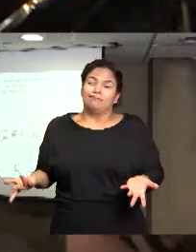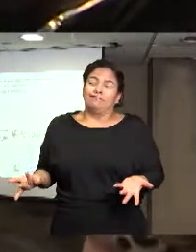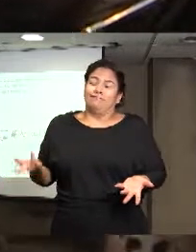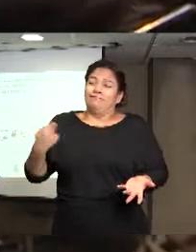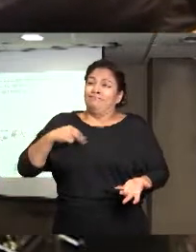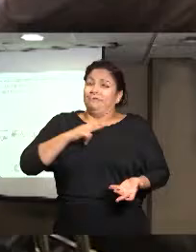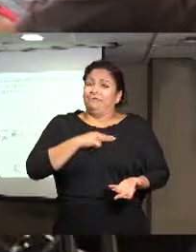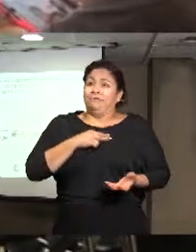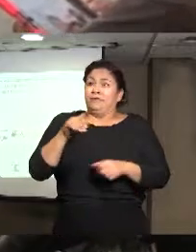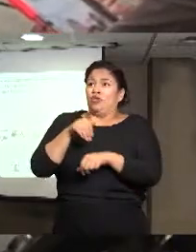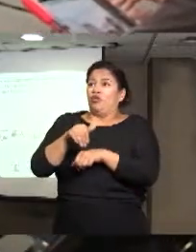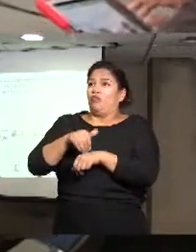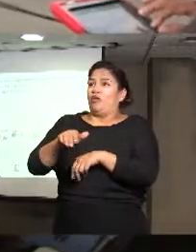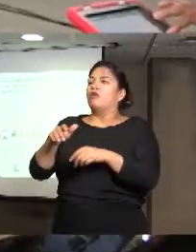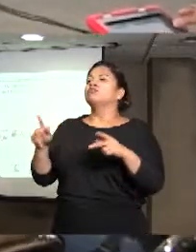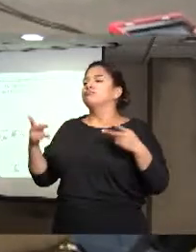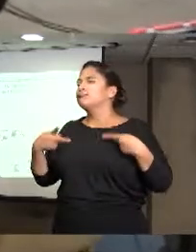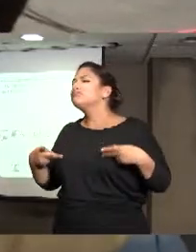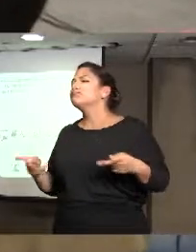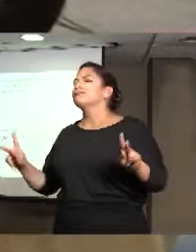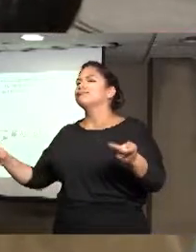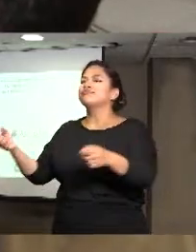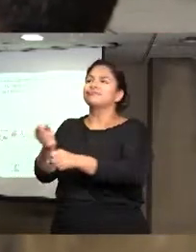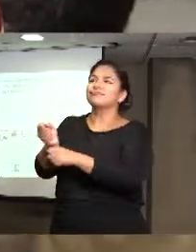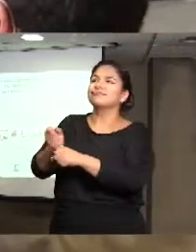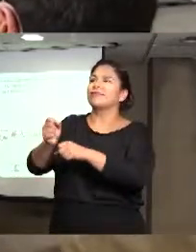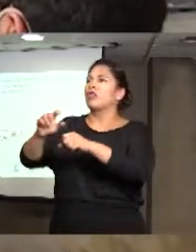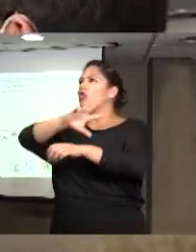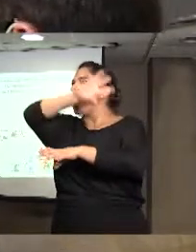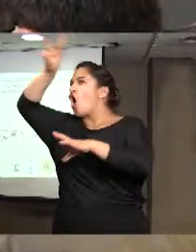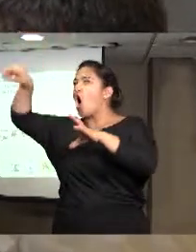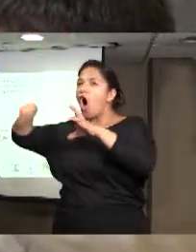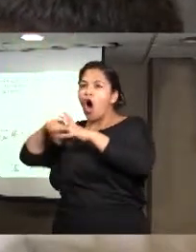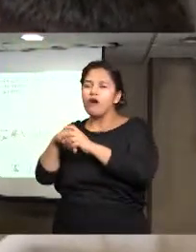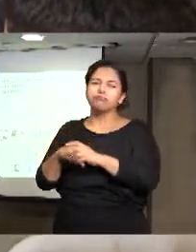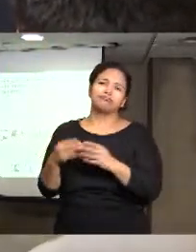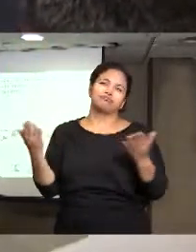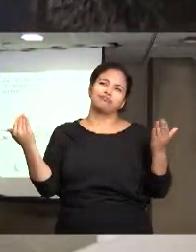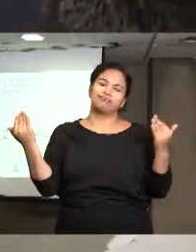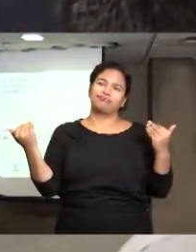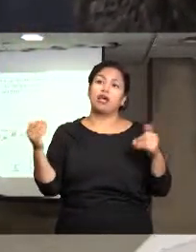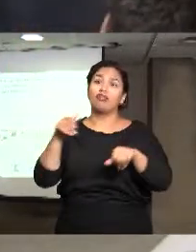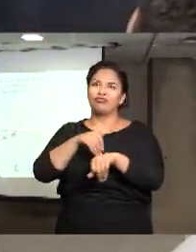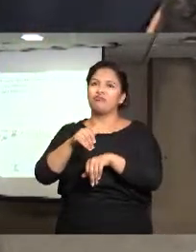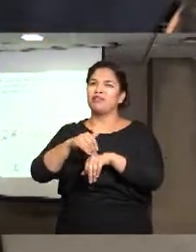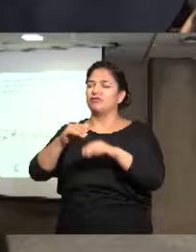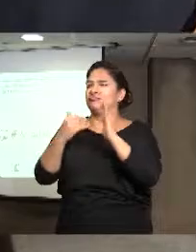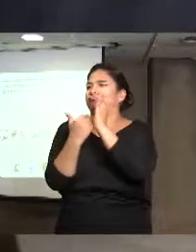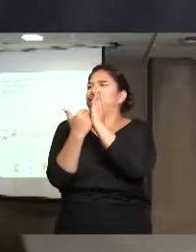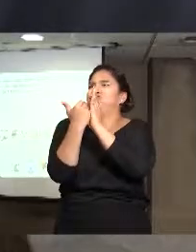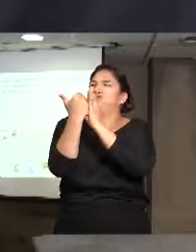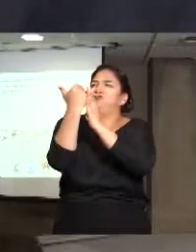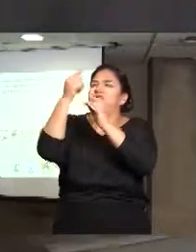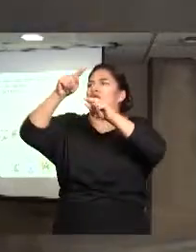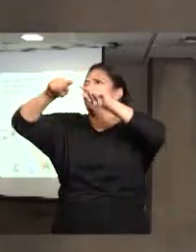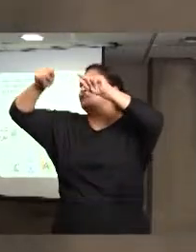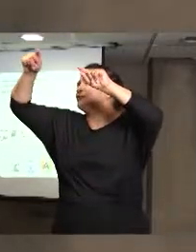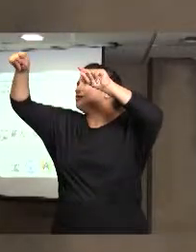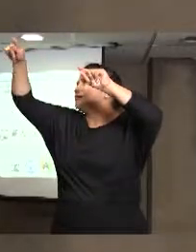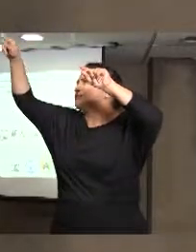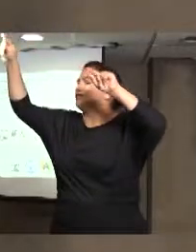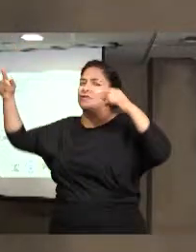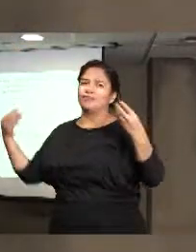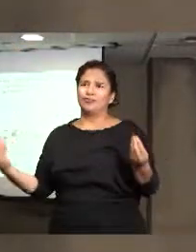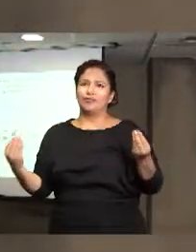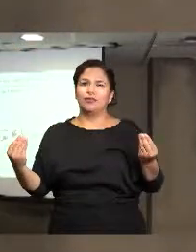cifras que nos encantaría dar, obviamente ustedes han escuchado números muy altos que se manejan, lo que pasa es que esos